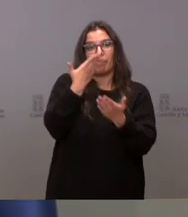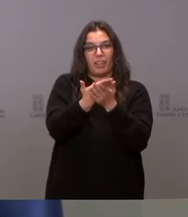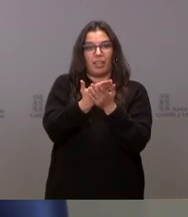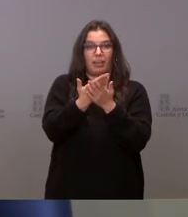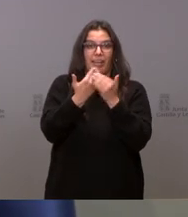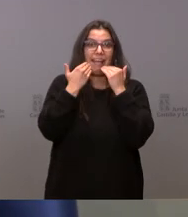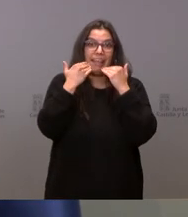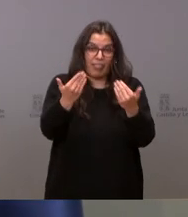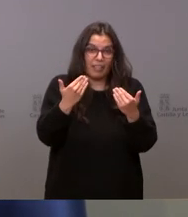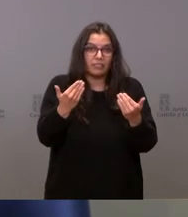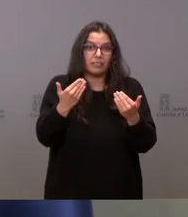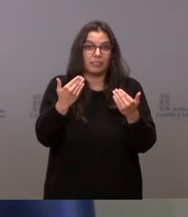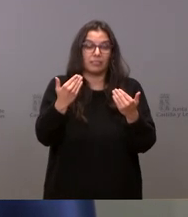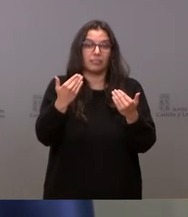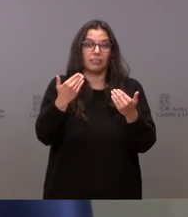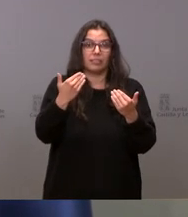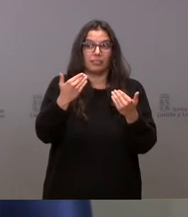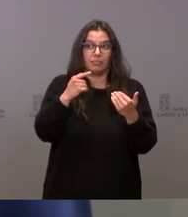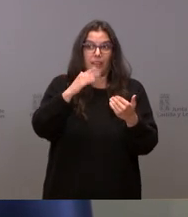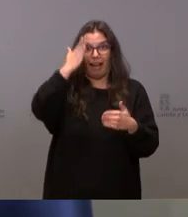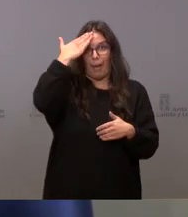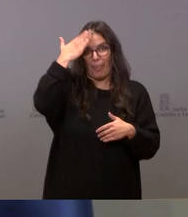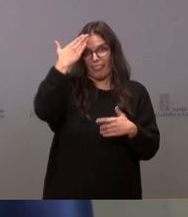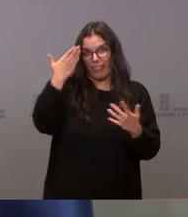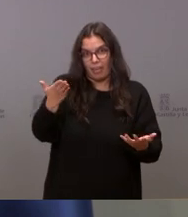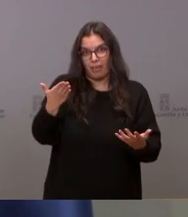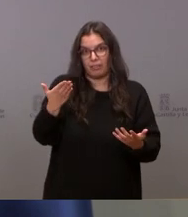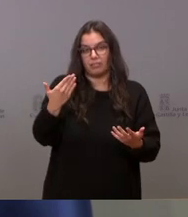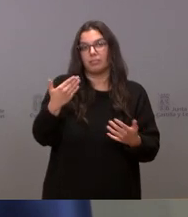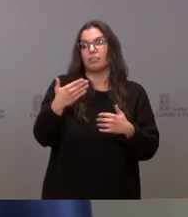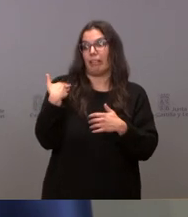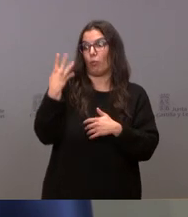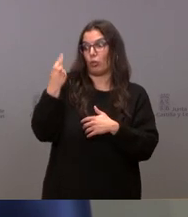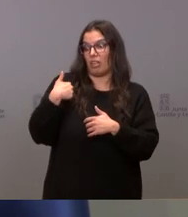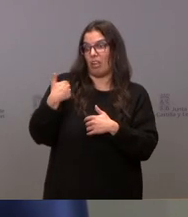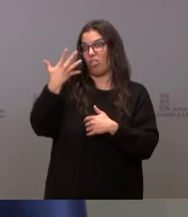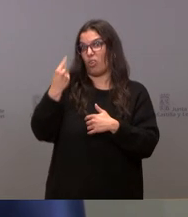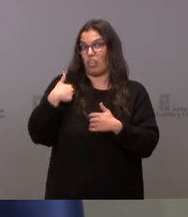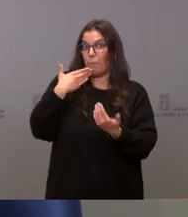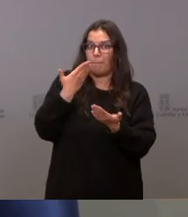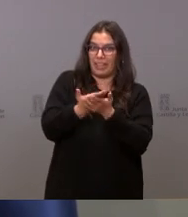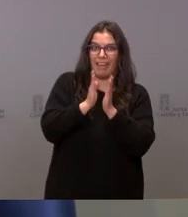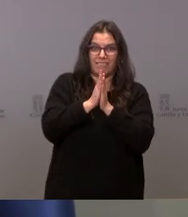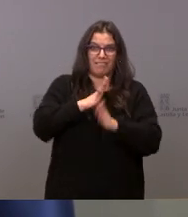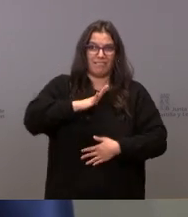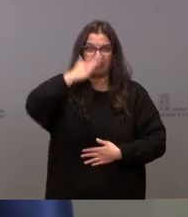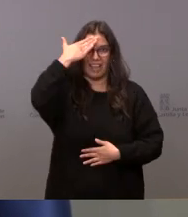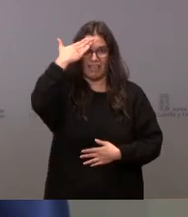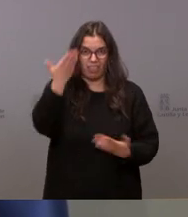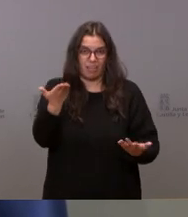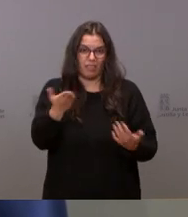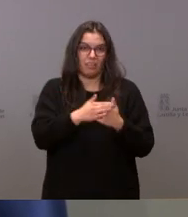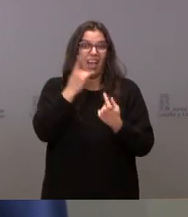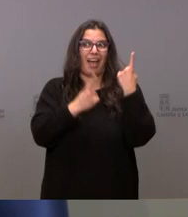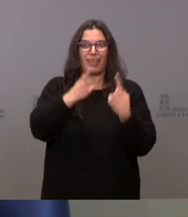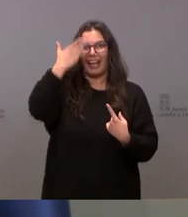pedía hace menos de cuatro días, cinco días, quiero recordar. A veces el